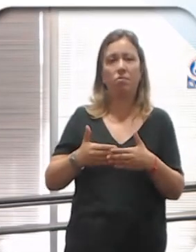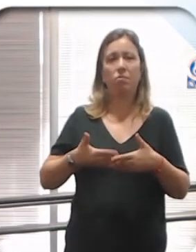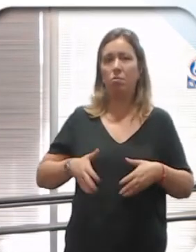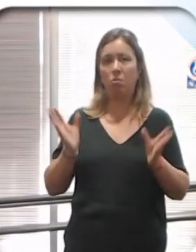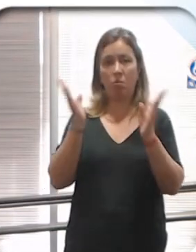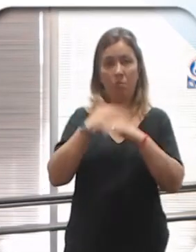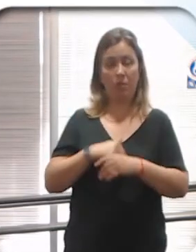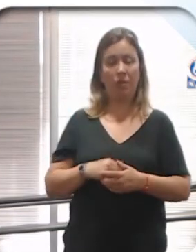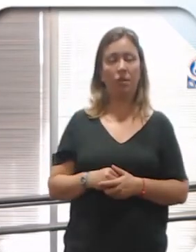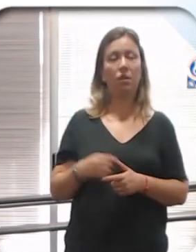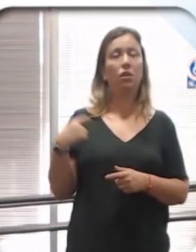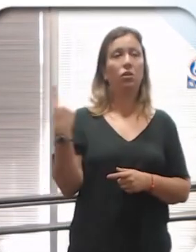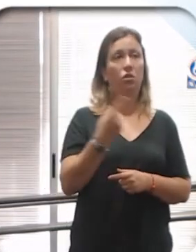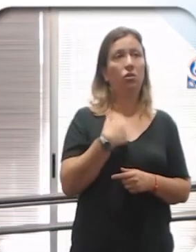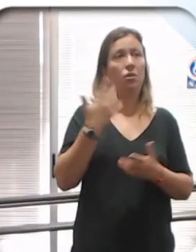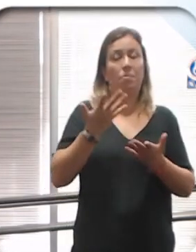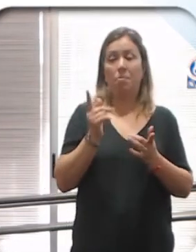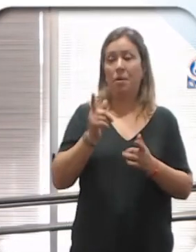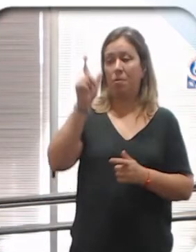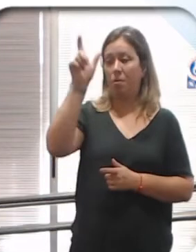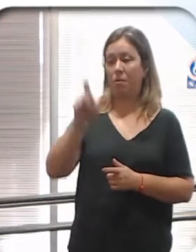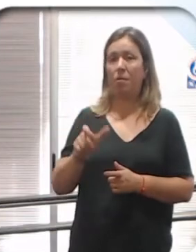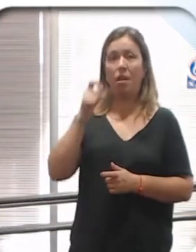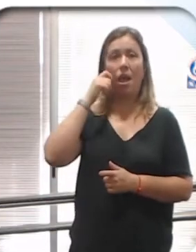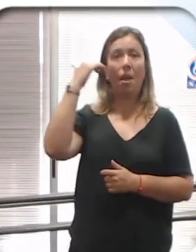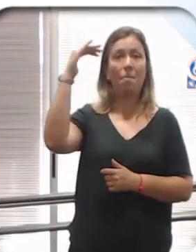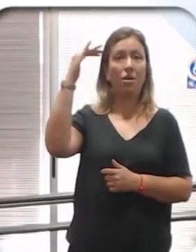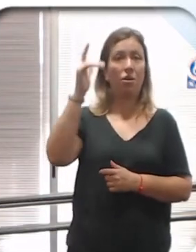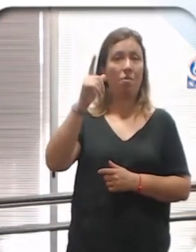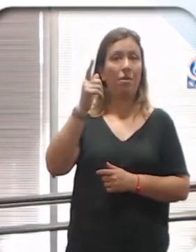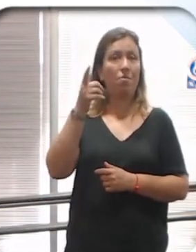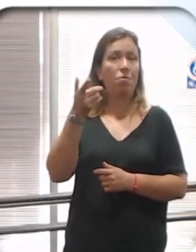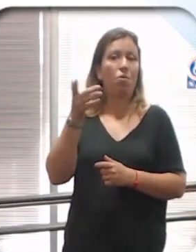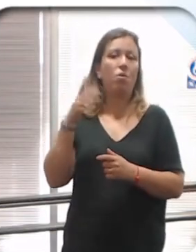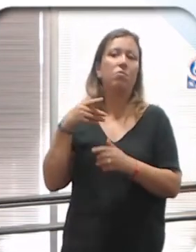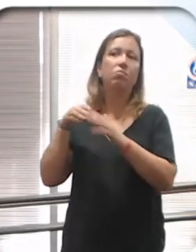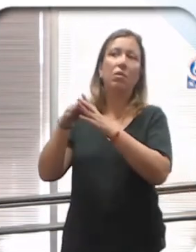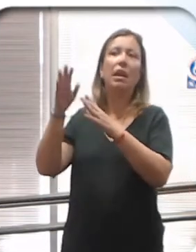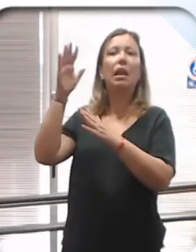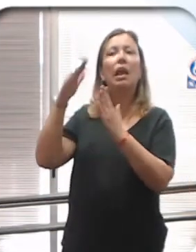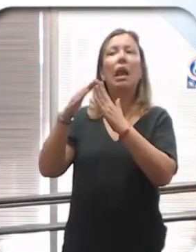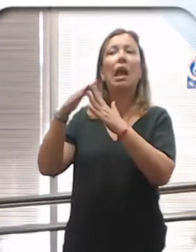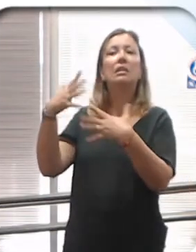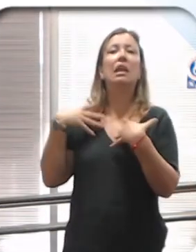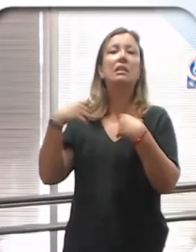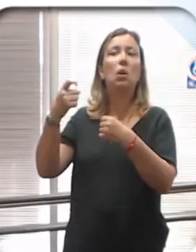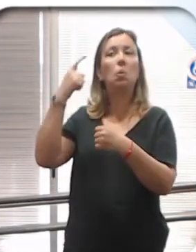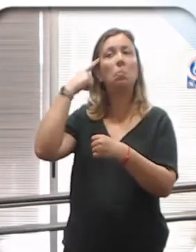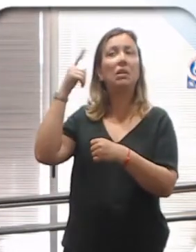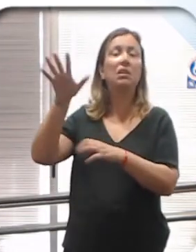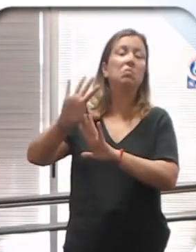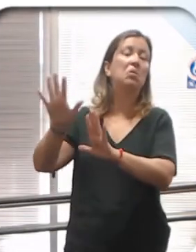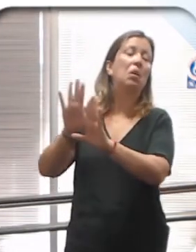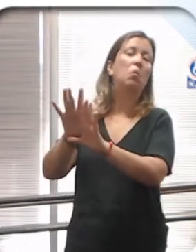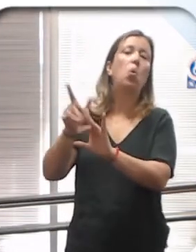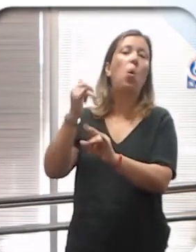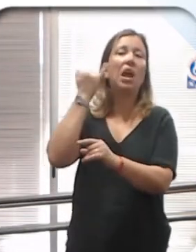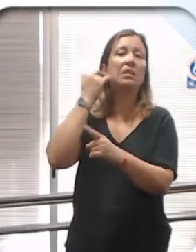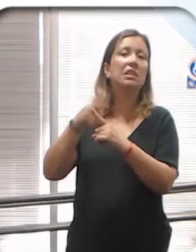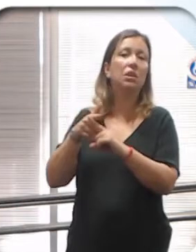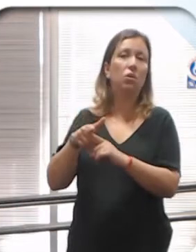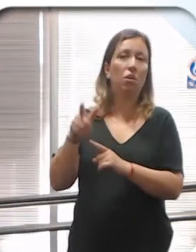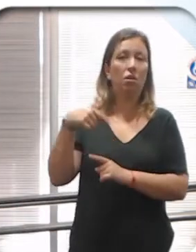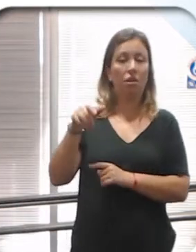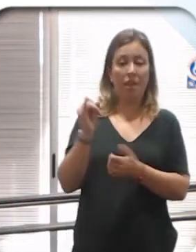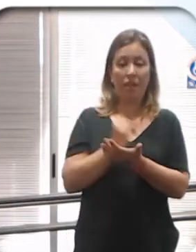Lo mismo que podemos pensar en un adulto mayor que, como lo pusimos en una casa de salud, perdió todo tipo de intimidad, las personas